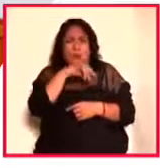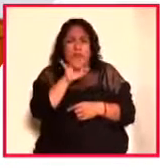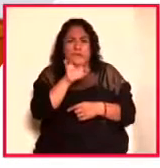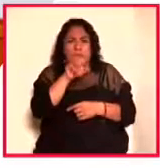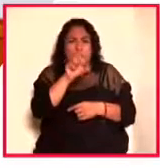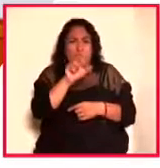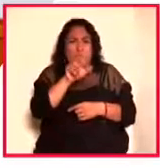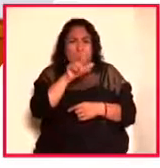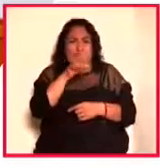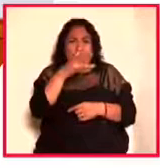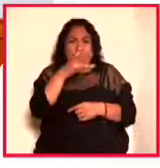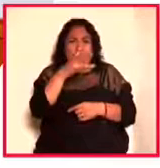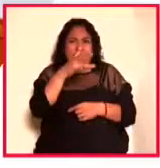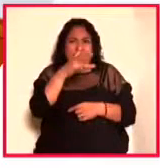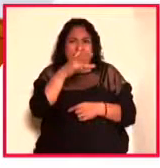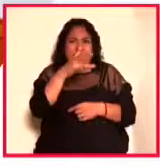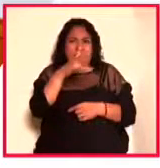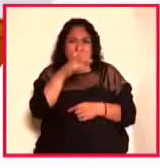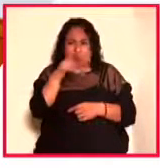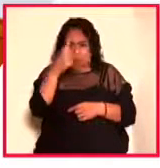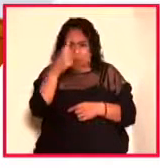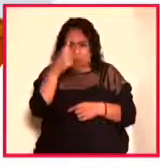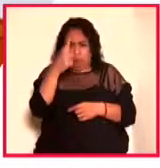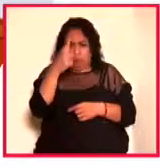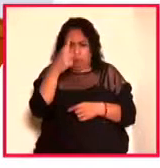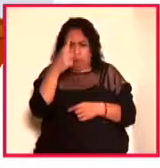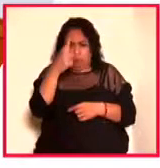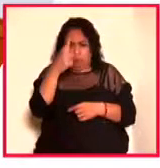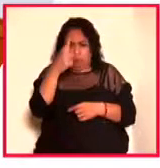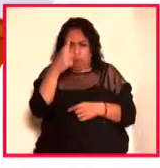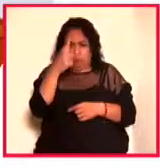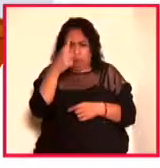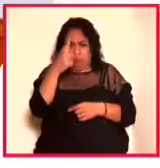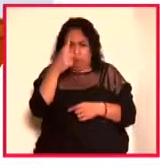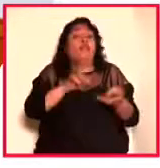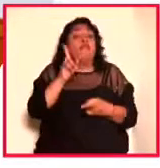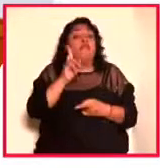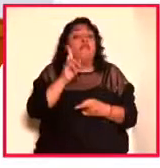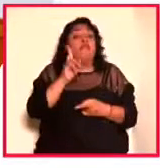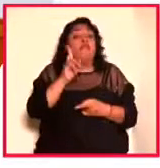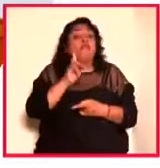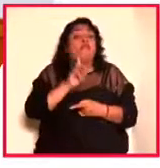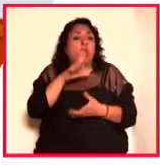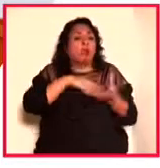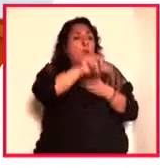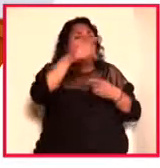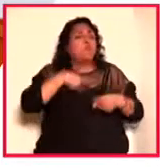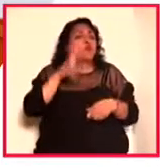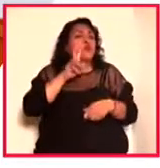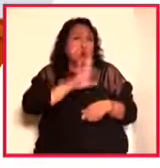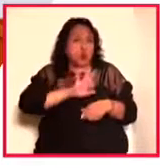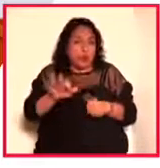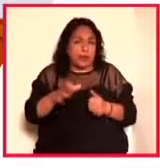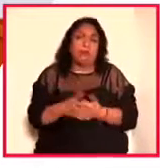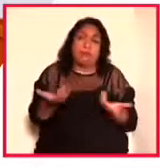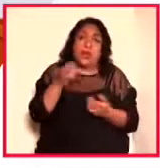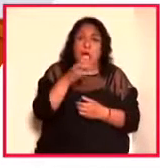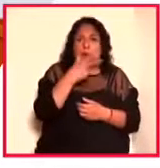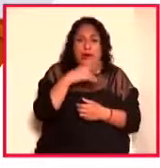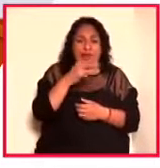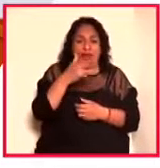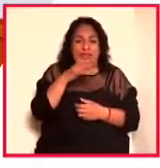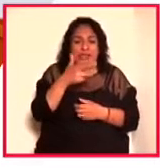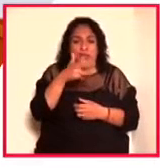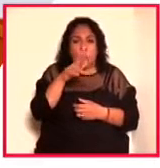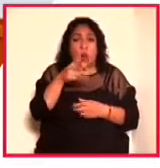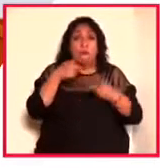permitía experimentar en cabeza ajena. Así, Reyes Herodes empezó a estudiar el liberalismo